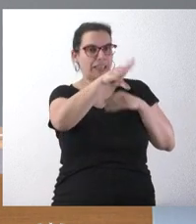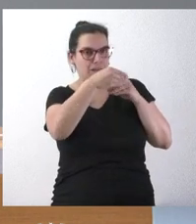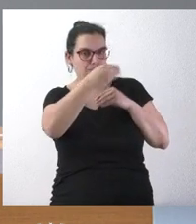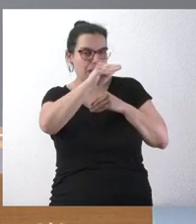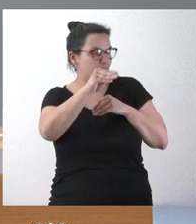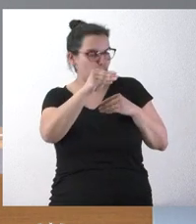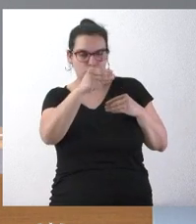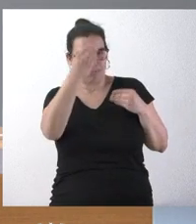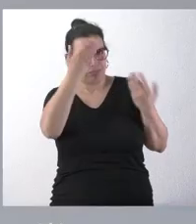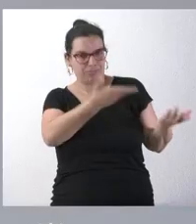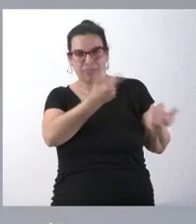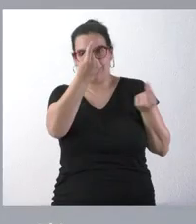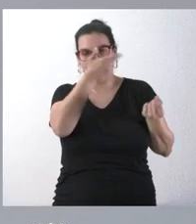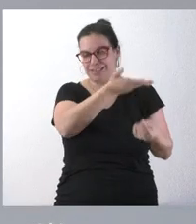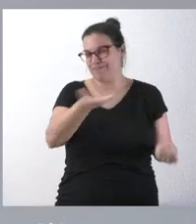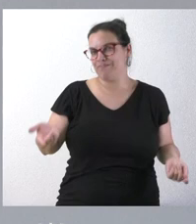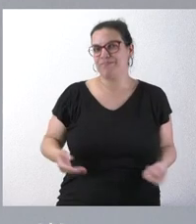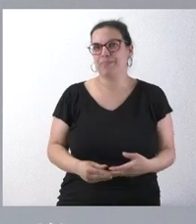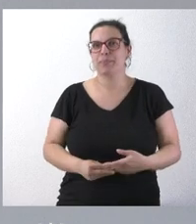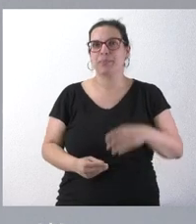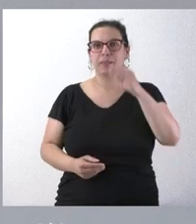pormenorizas lo que desees.